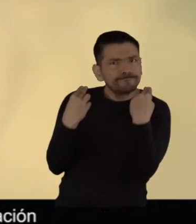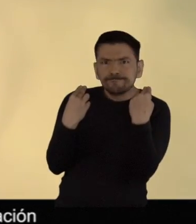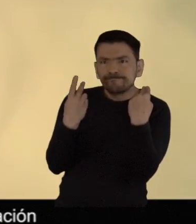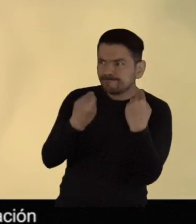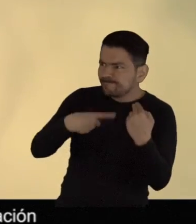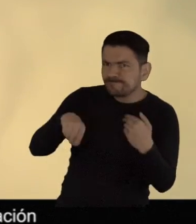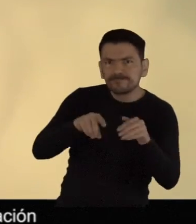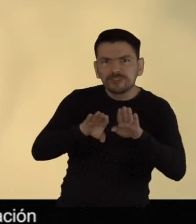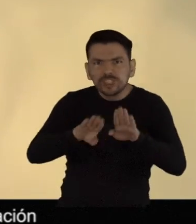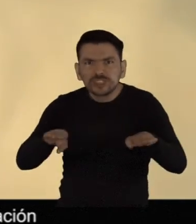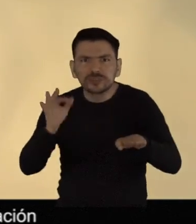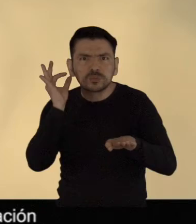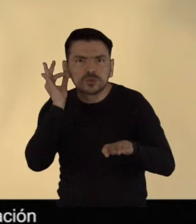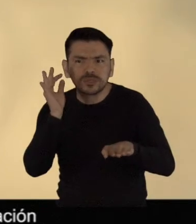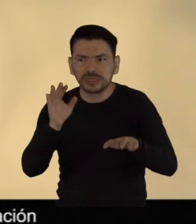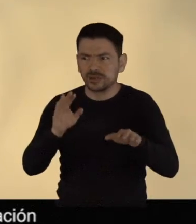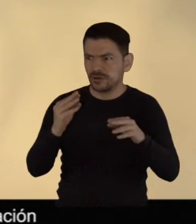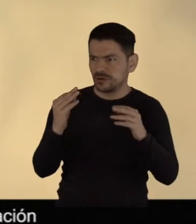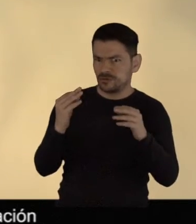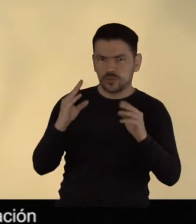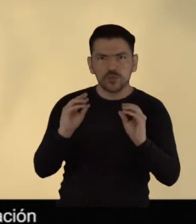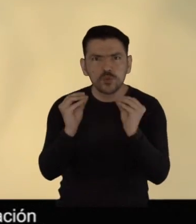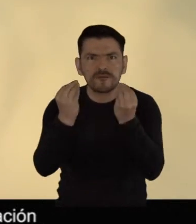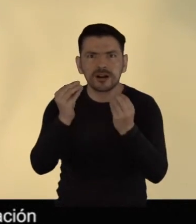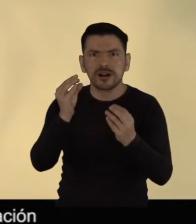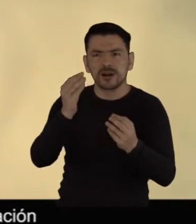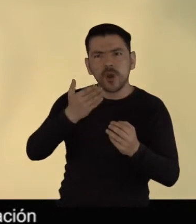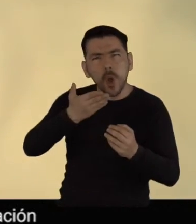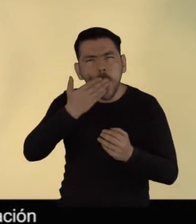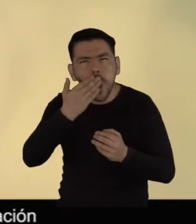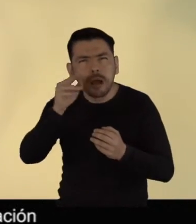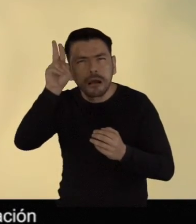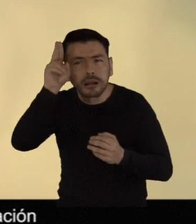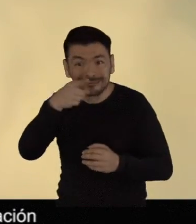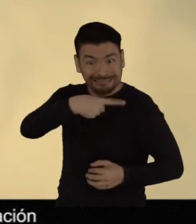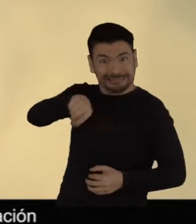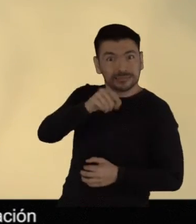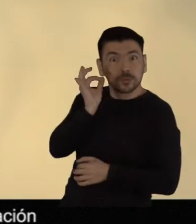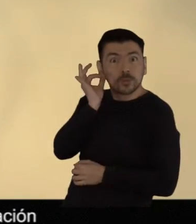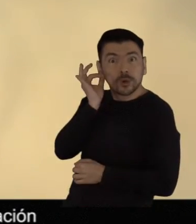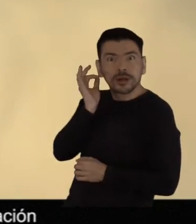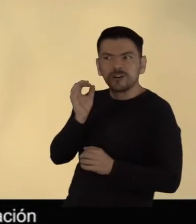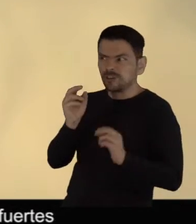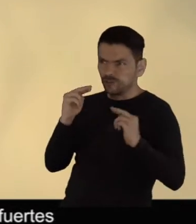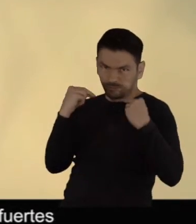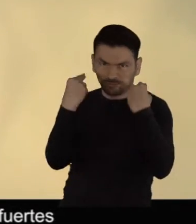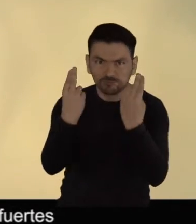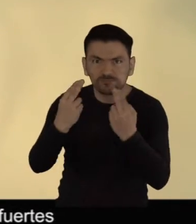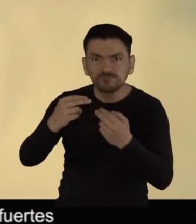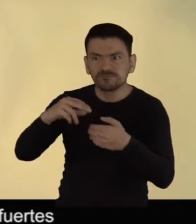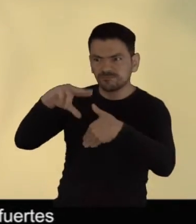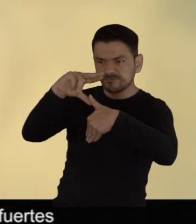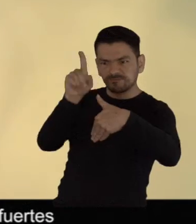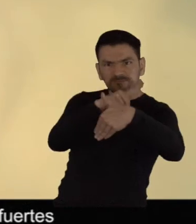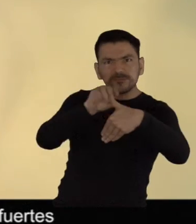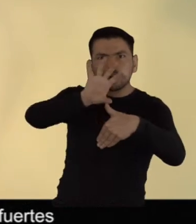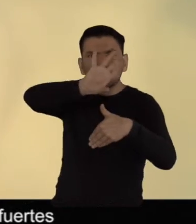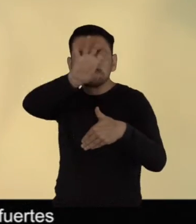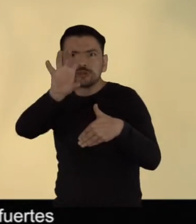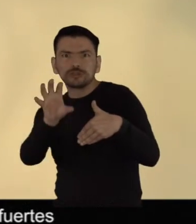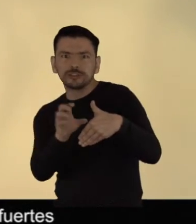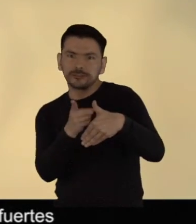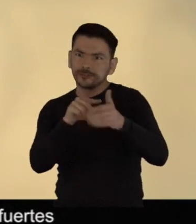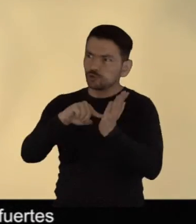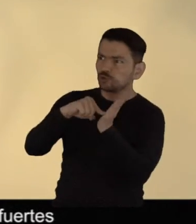nos han inspirado con su movilización en sus territorios, en sus países, en la región. Nos han enseñado que